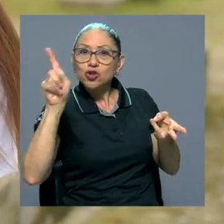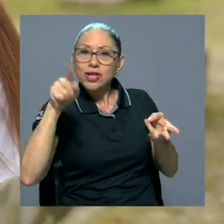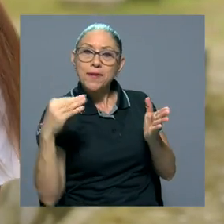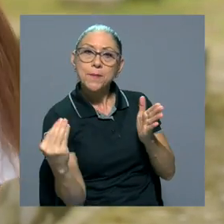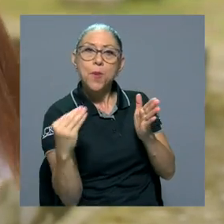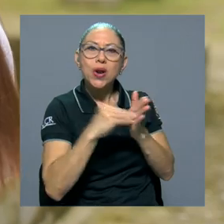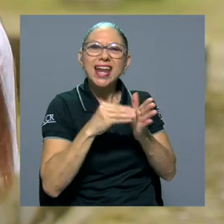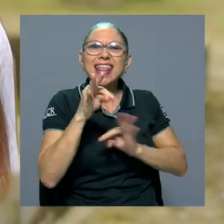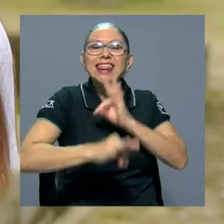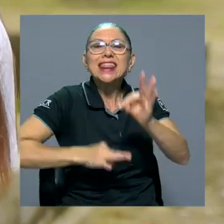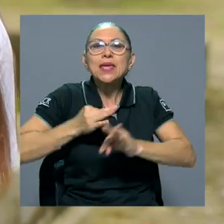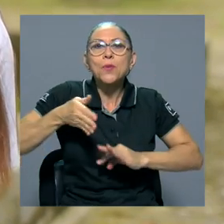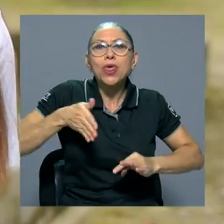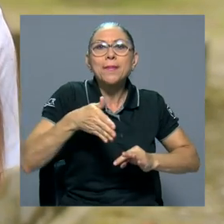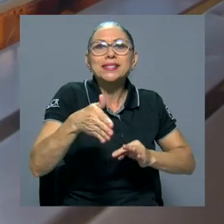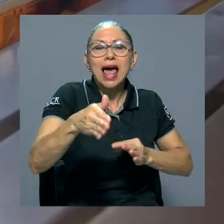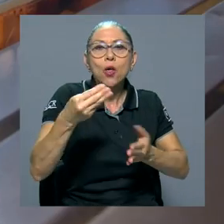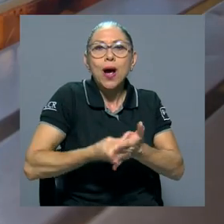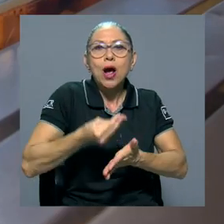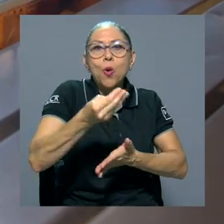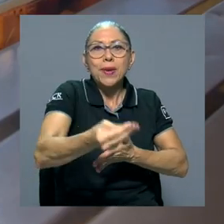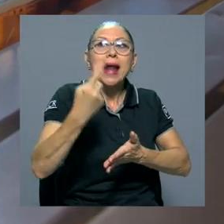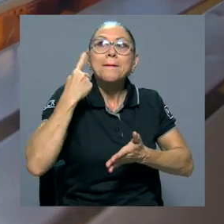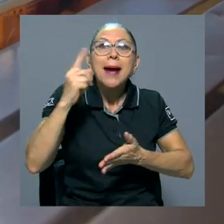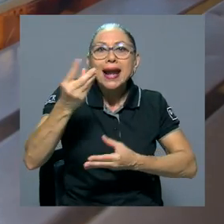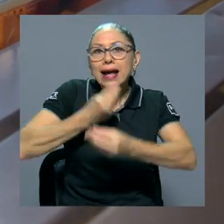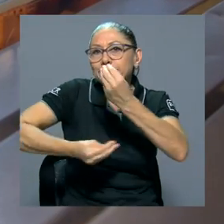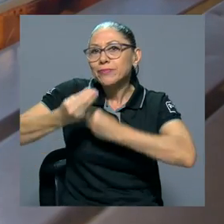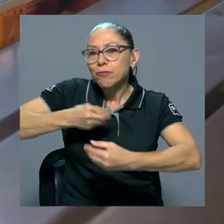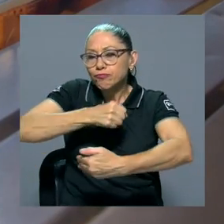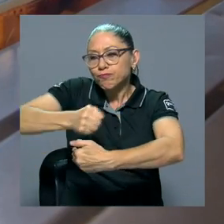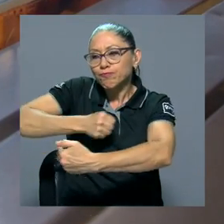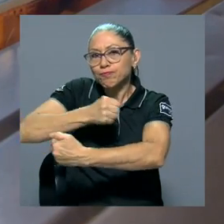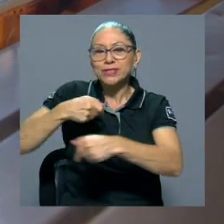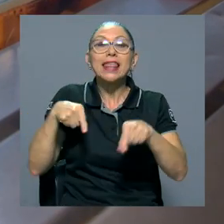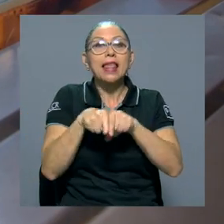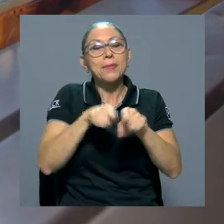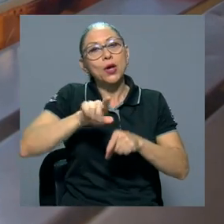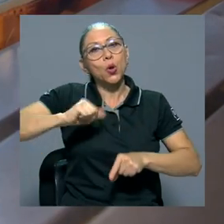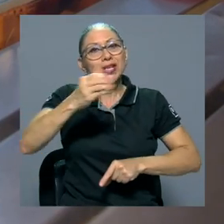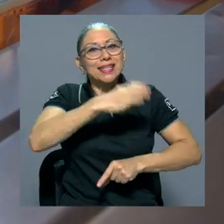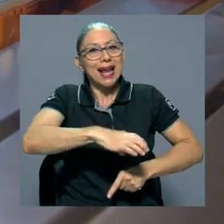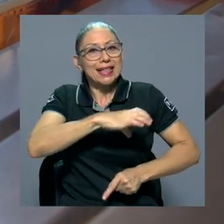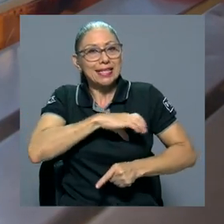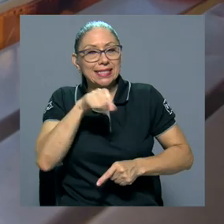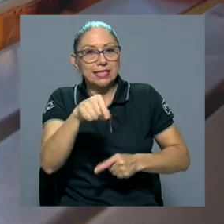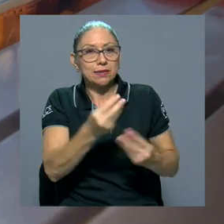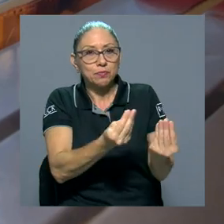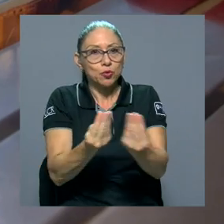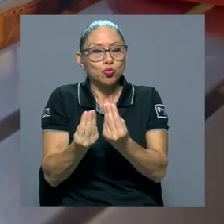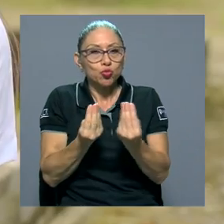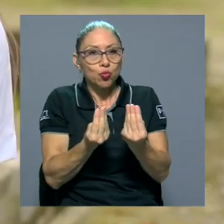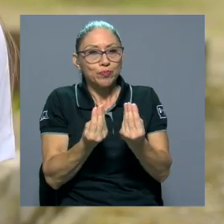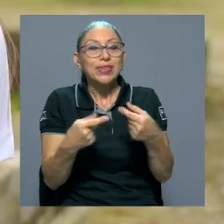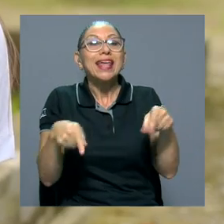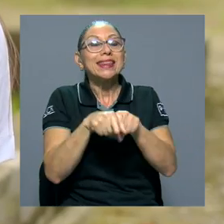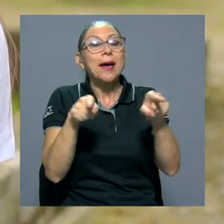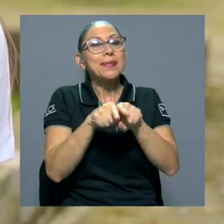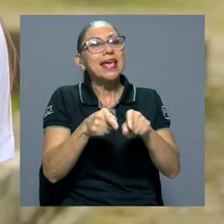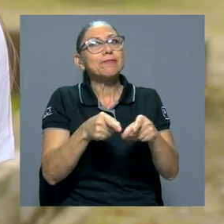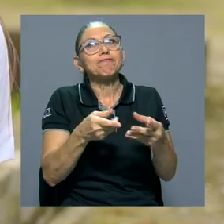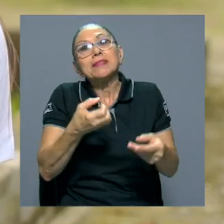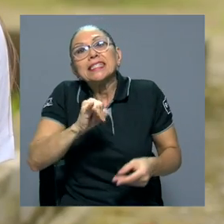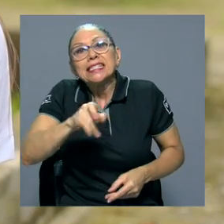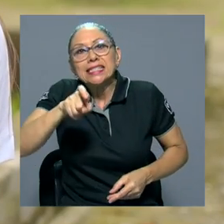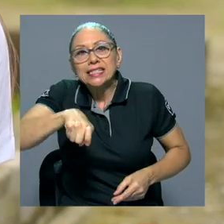poner qué tipo de pescado van a comprar para las preparaciones, así como otras características específicas del producto. También